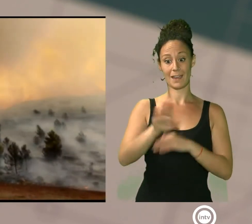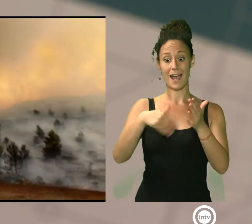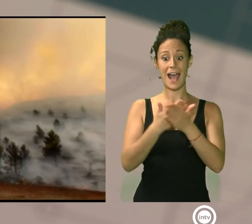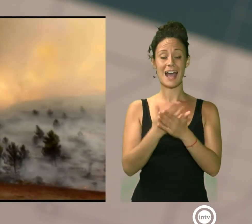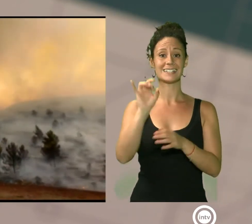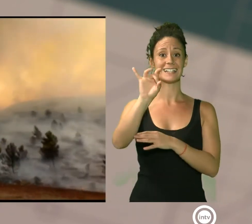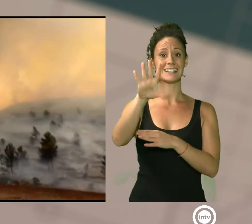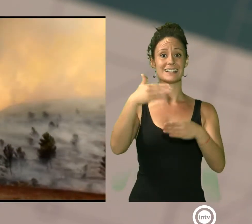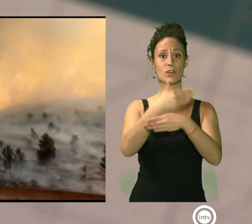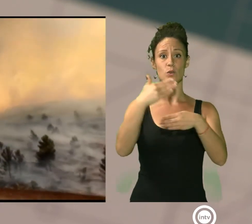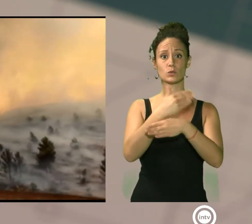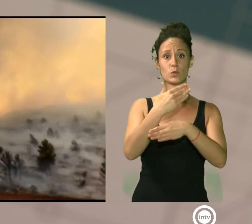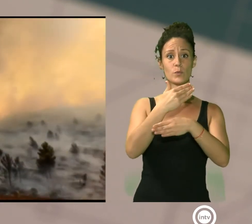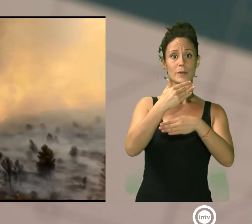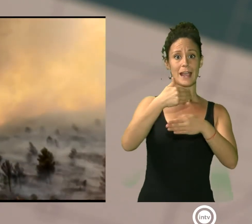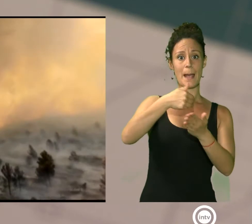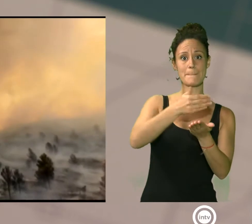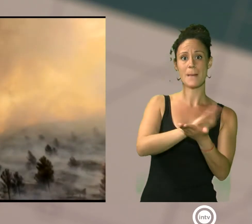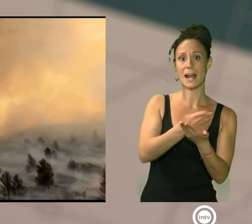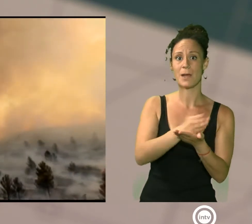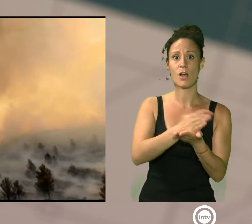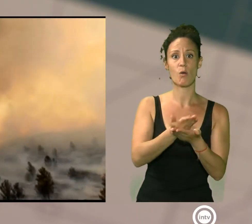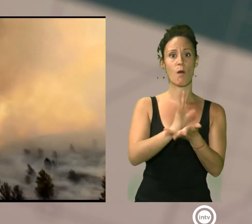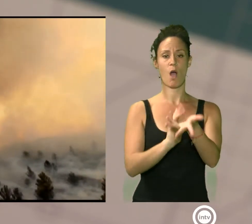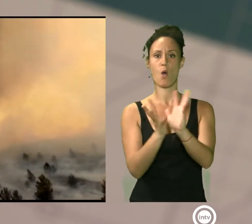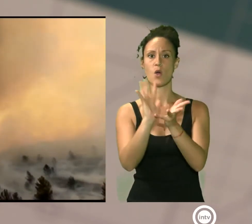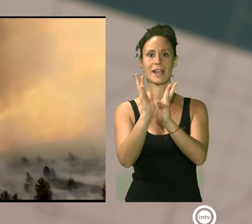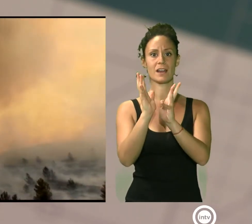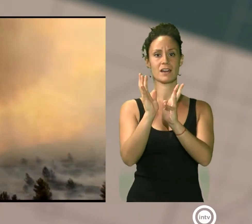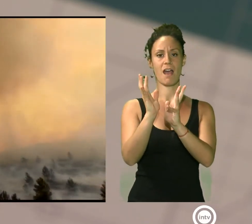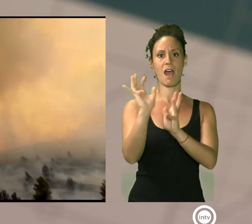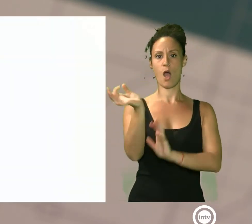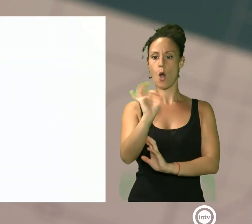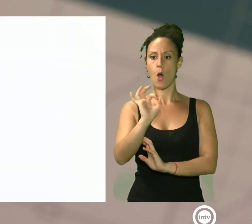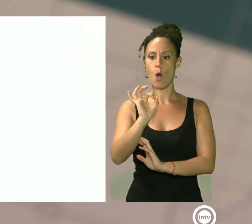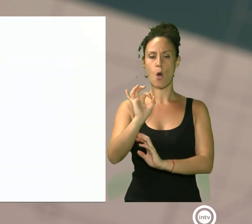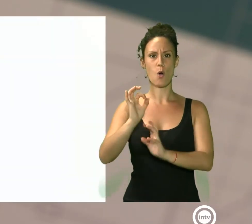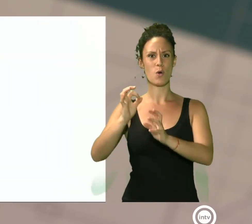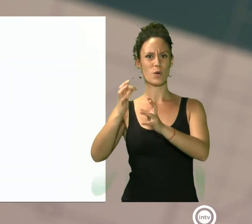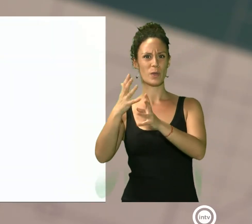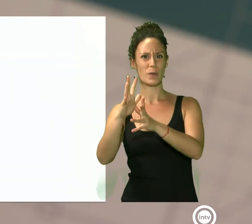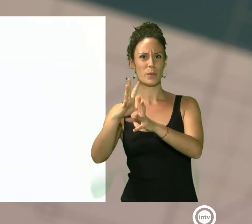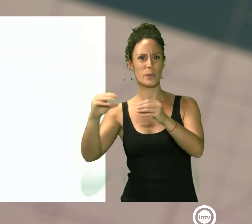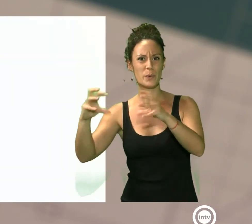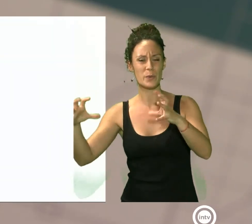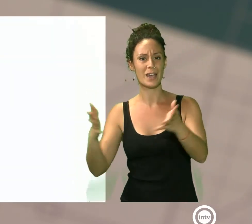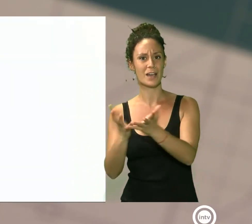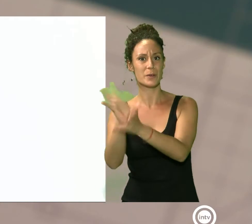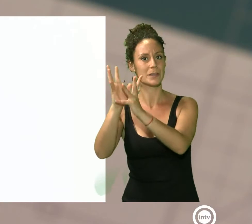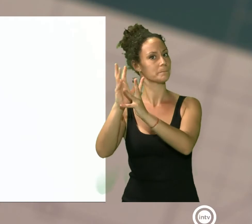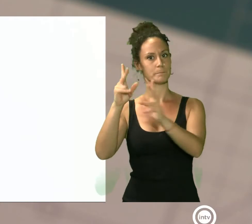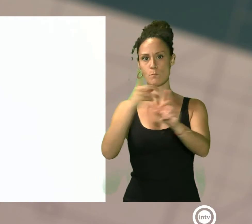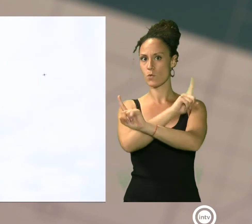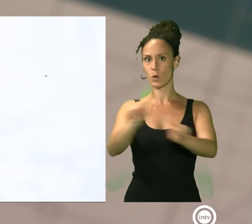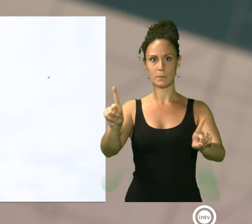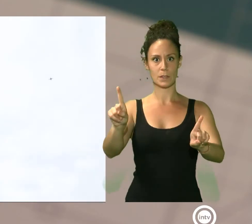hacer barbacoas, hogueras o llevar a cabo quema de rastrojos. Se trabaja desde la Junta la prevención para extinguir incendios y